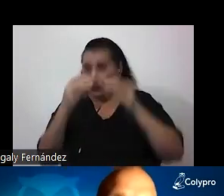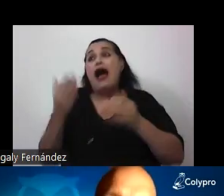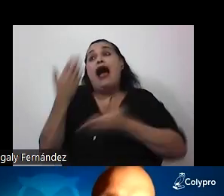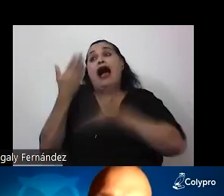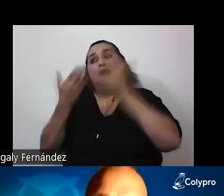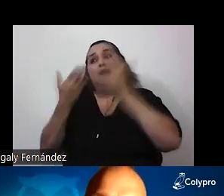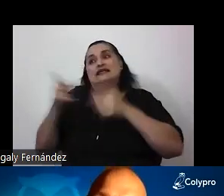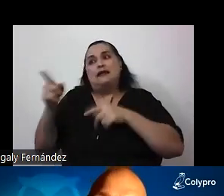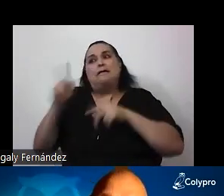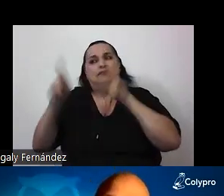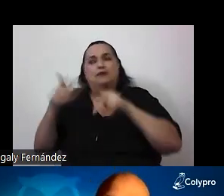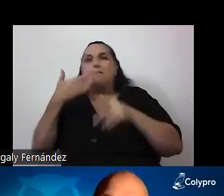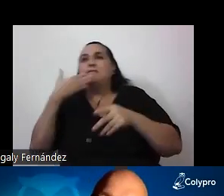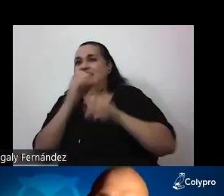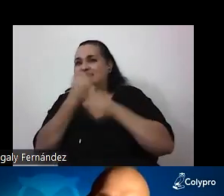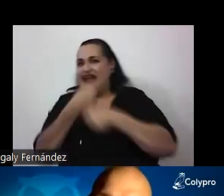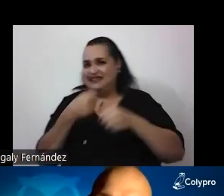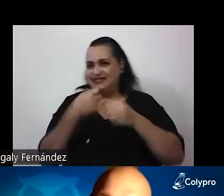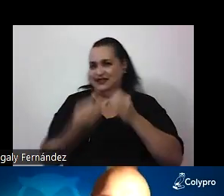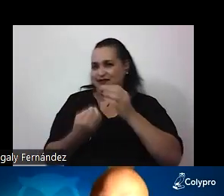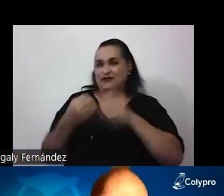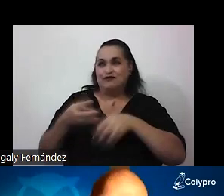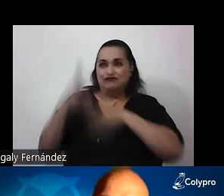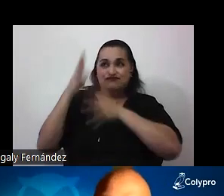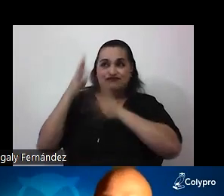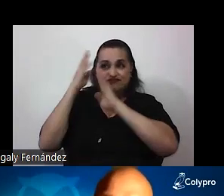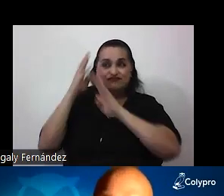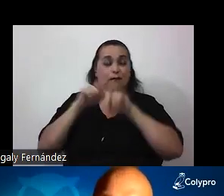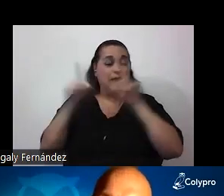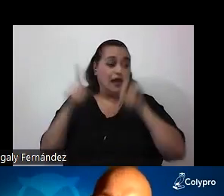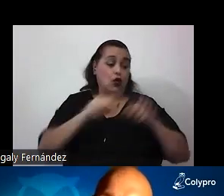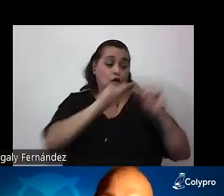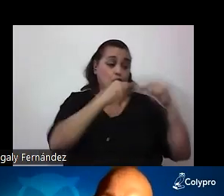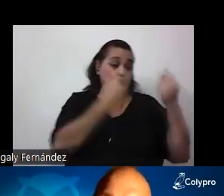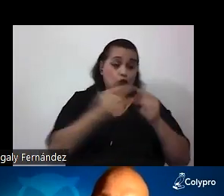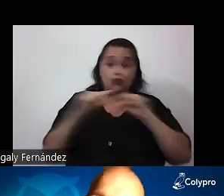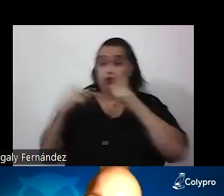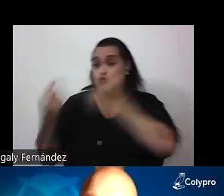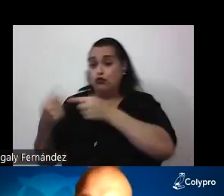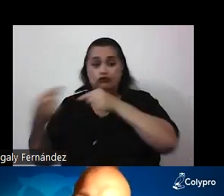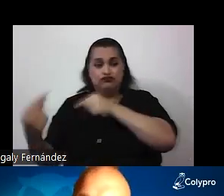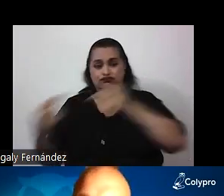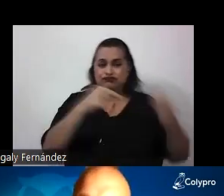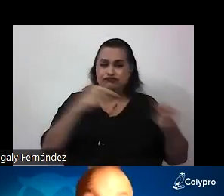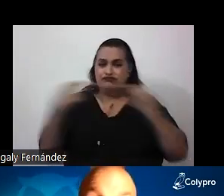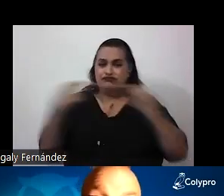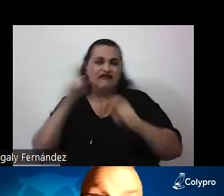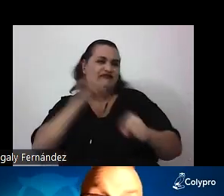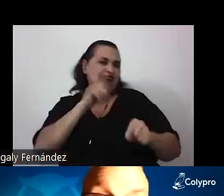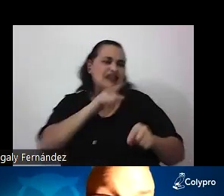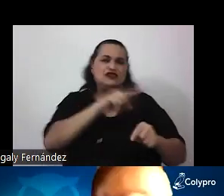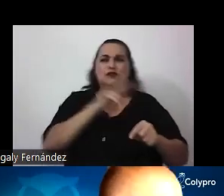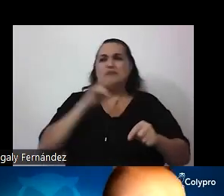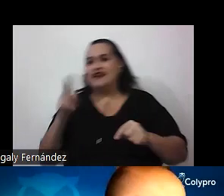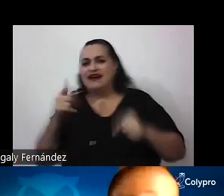intencional pero en ambos bandos en el debate escuchan cosas que son evidentemente falsas para cualquiera que esté informado y eso da